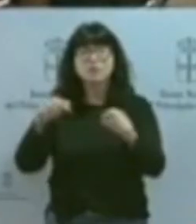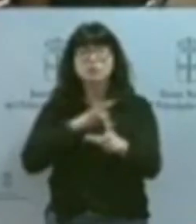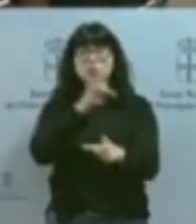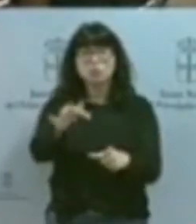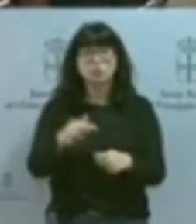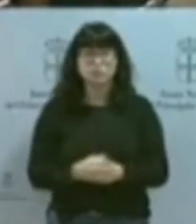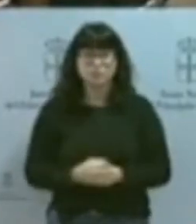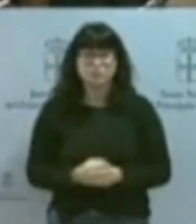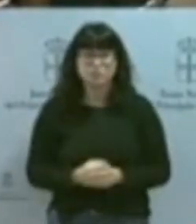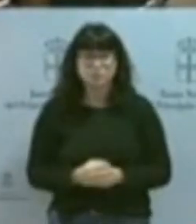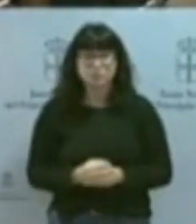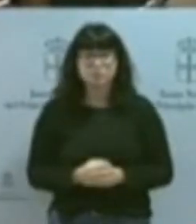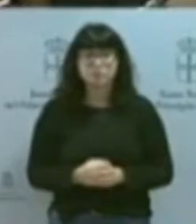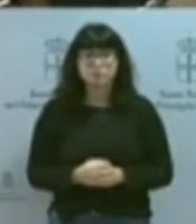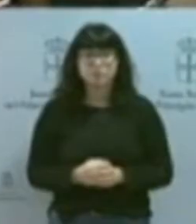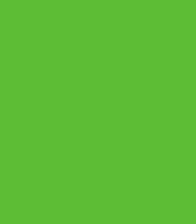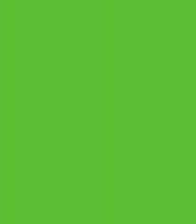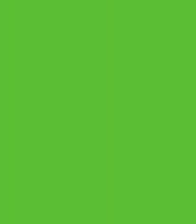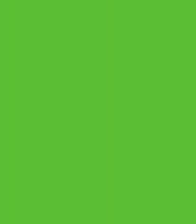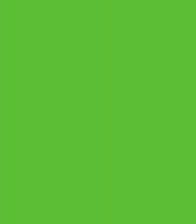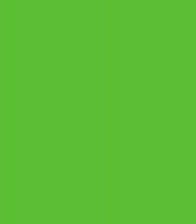Desde el apocalipsis de Juan no había escuchado cosas así.